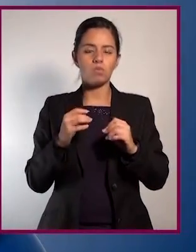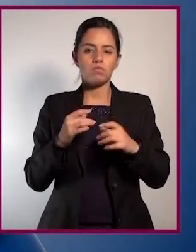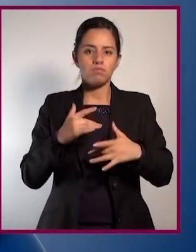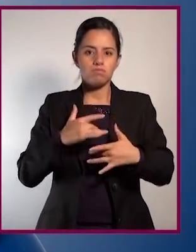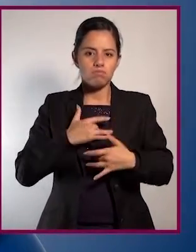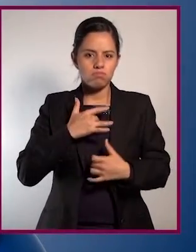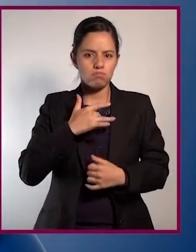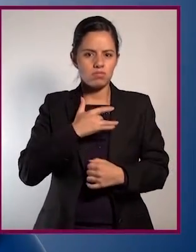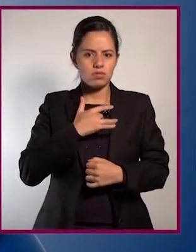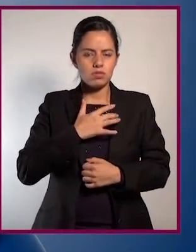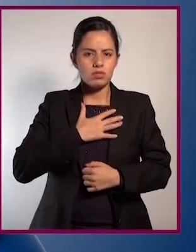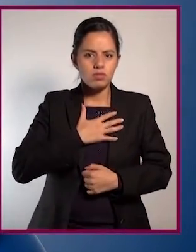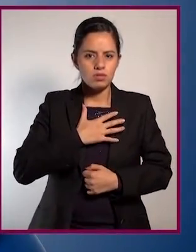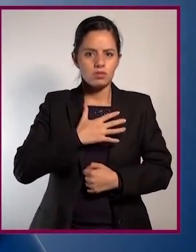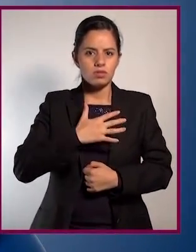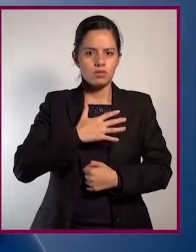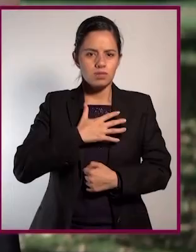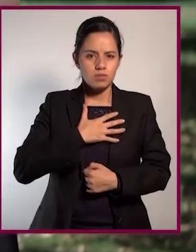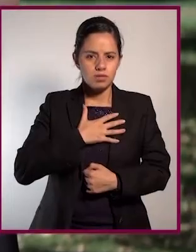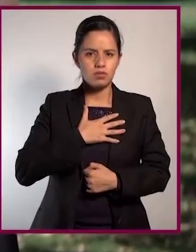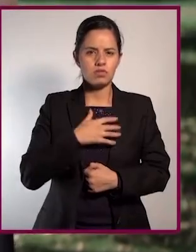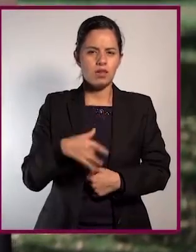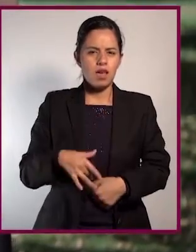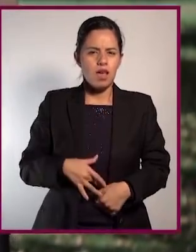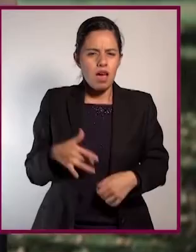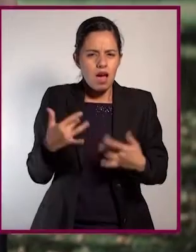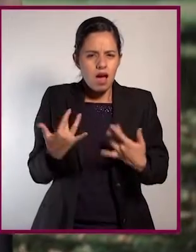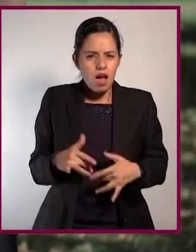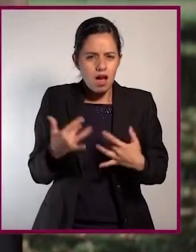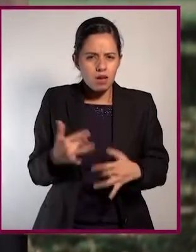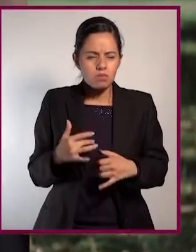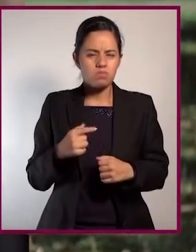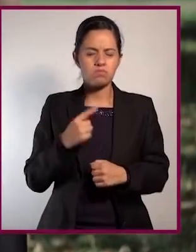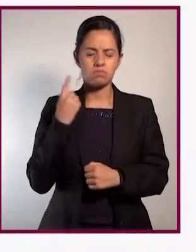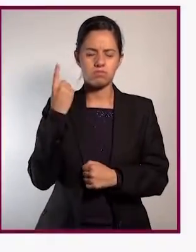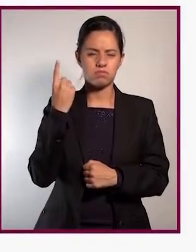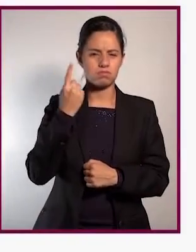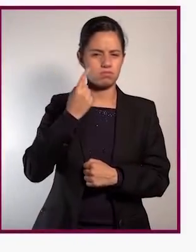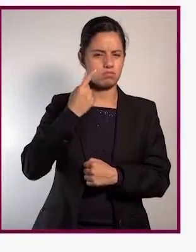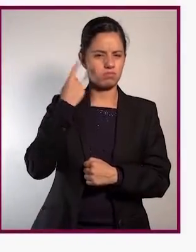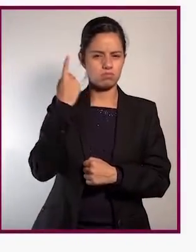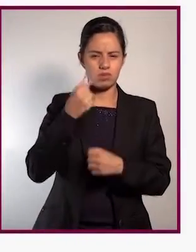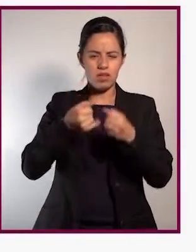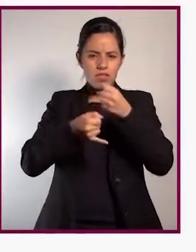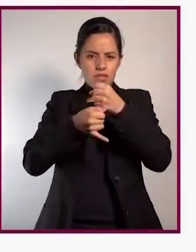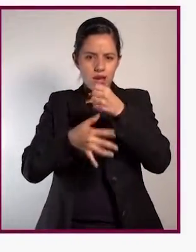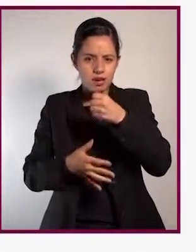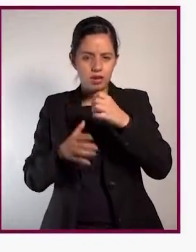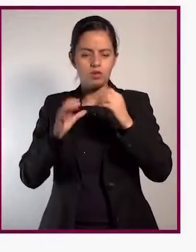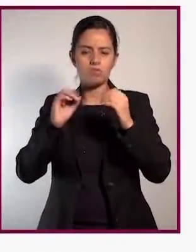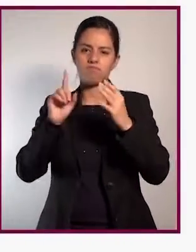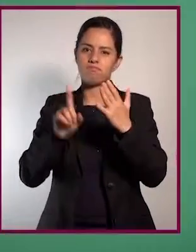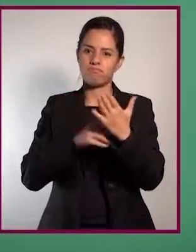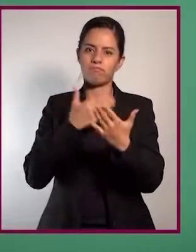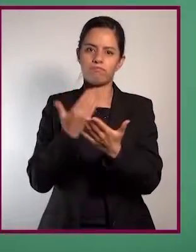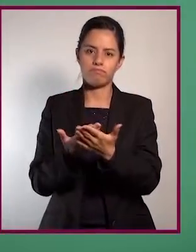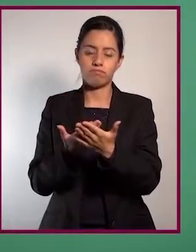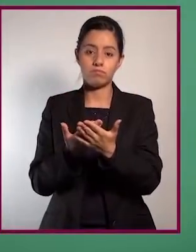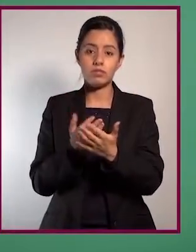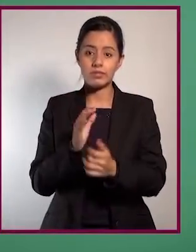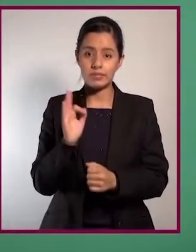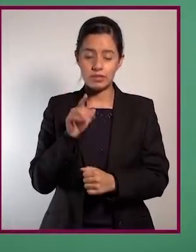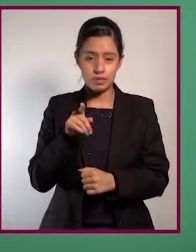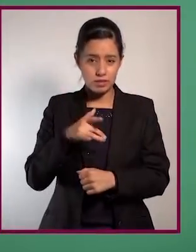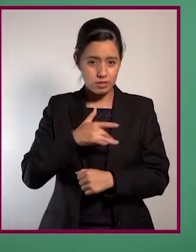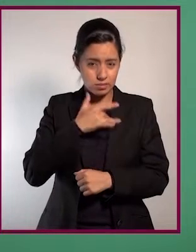problemas para respirar, ronquera, calambres en el área del estómago, náuseas, diarrea, mareos o desmayos.